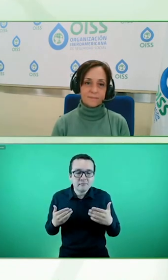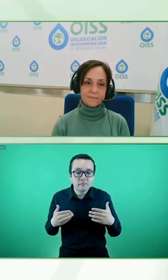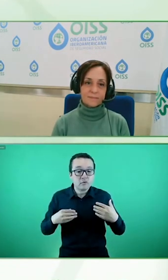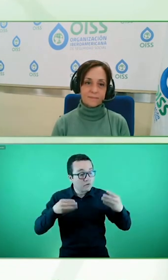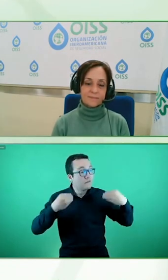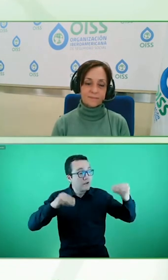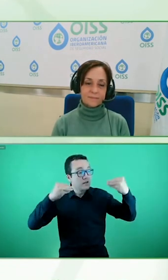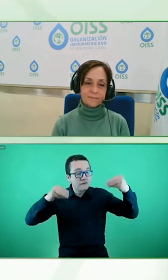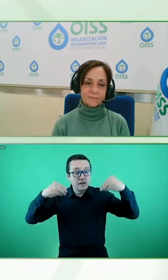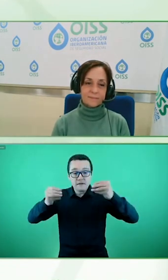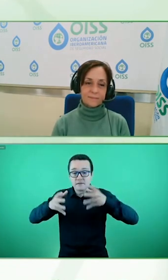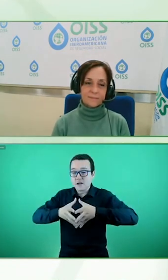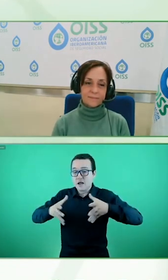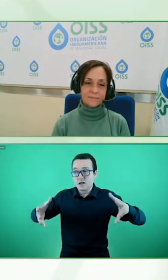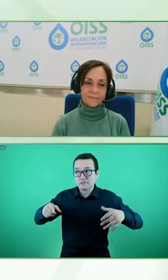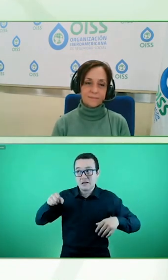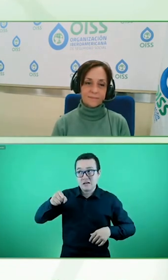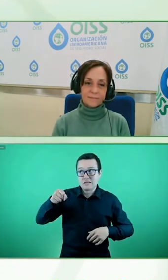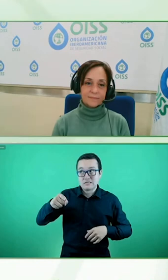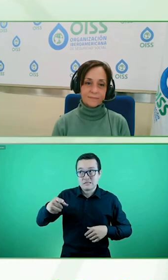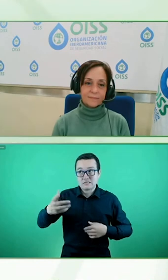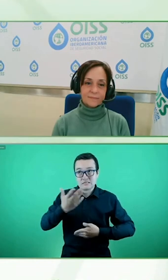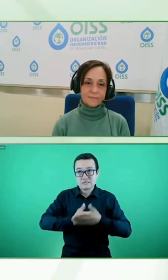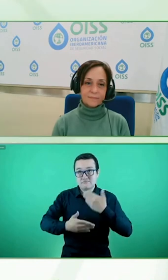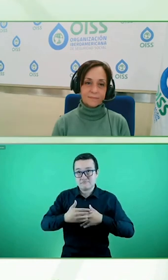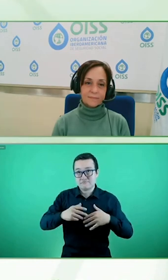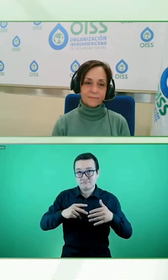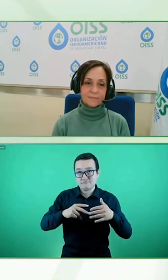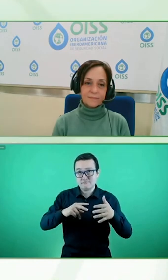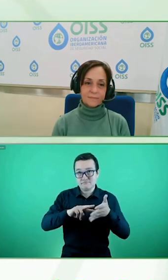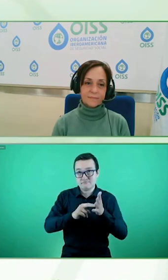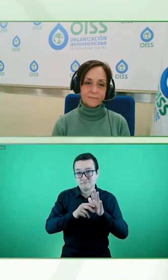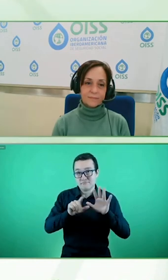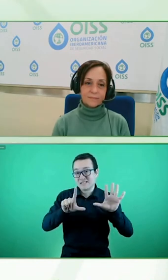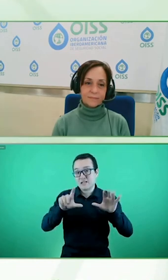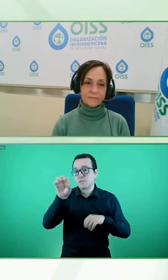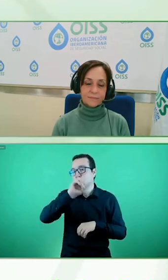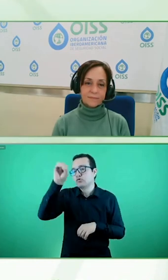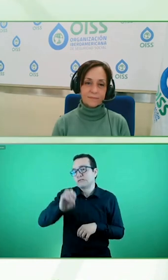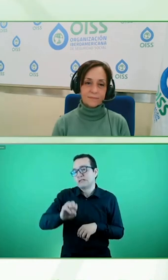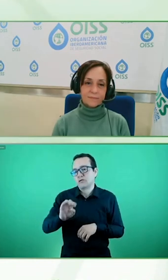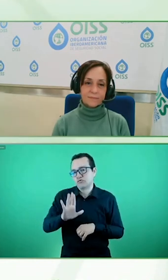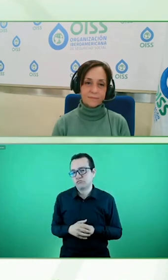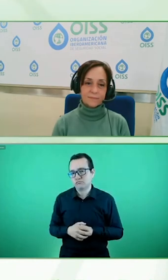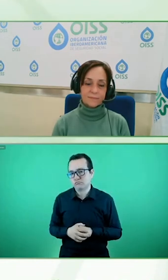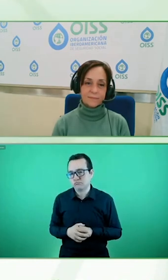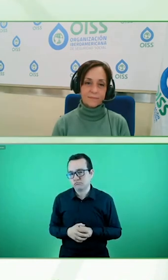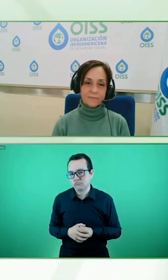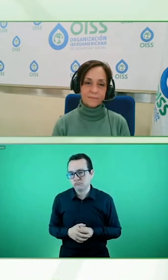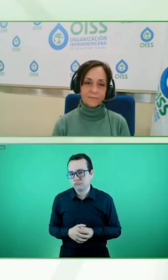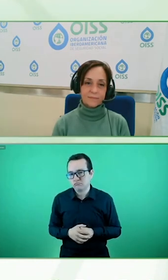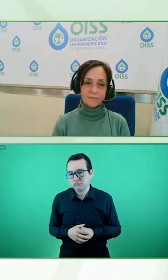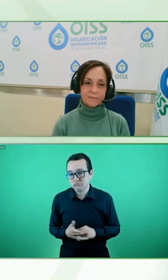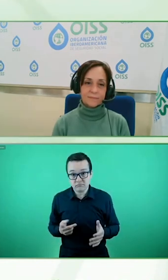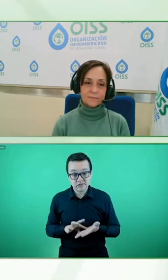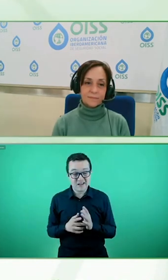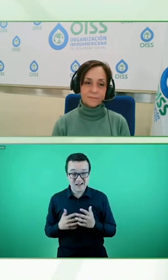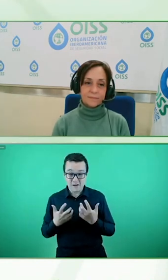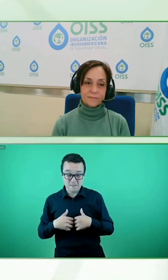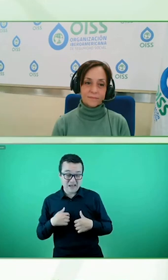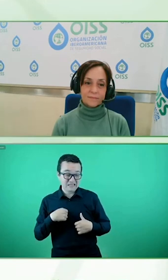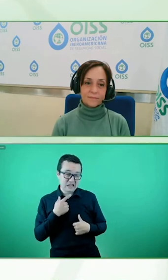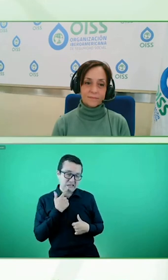que es el mercado global de donde se atiende entonces no muchas empresas lo entienden como